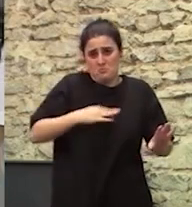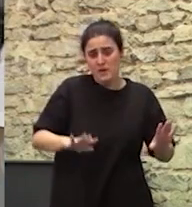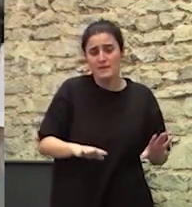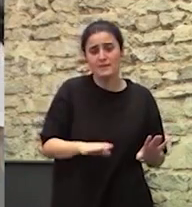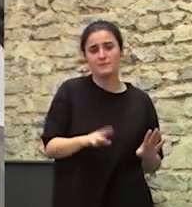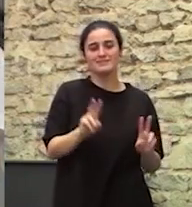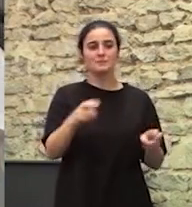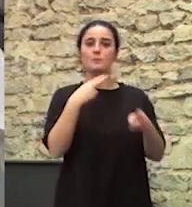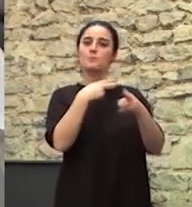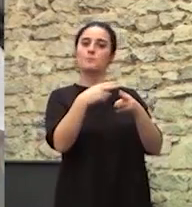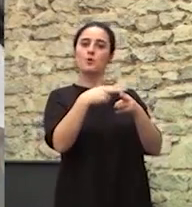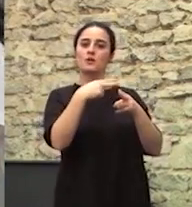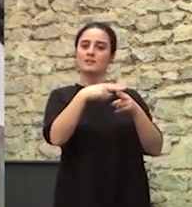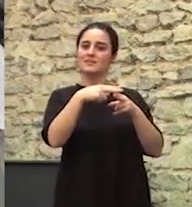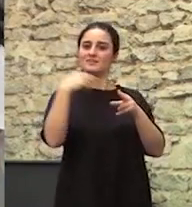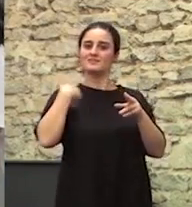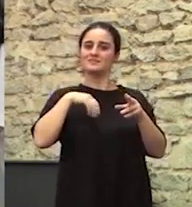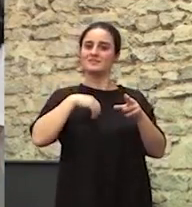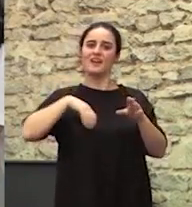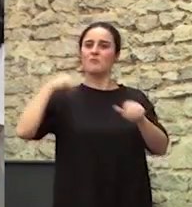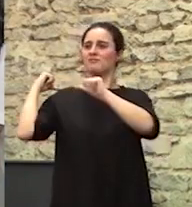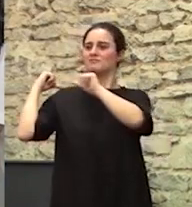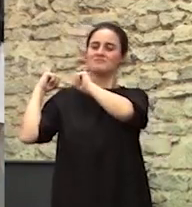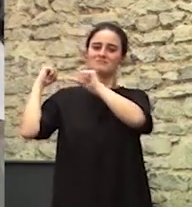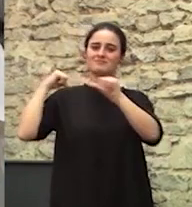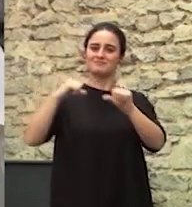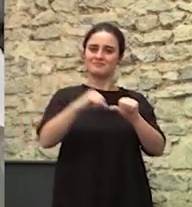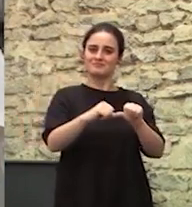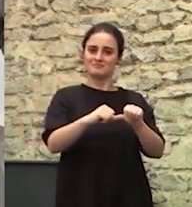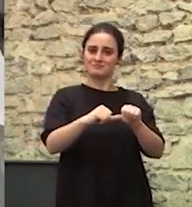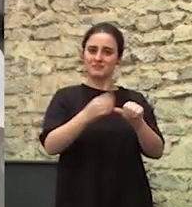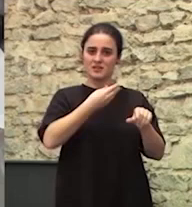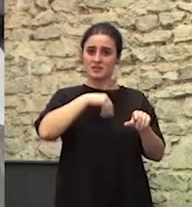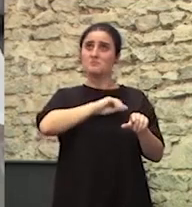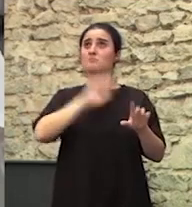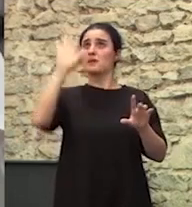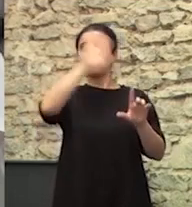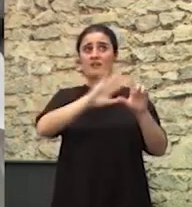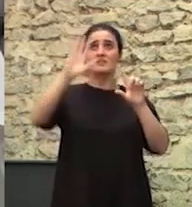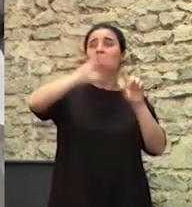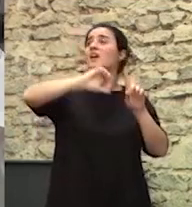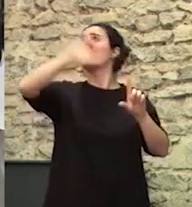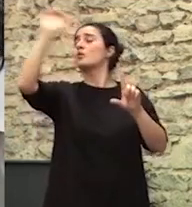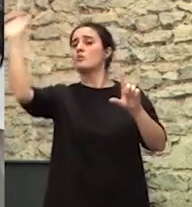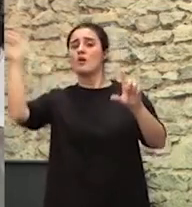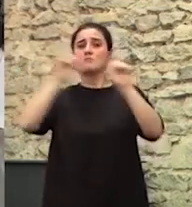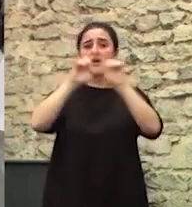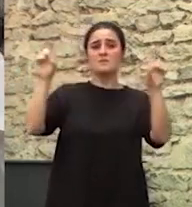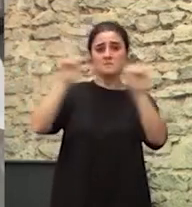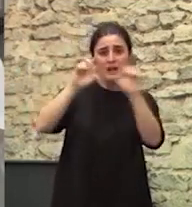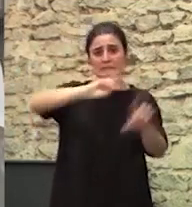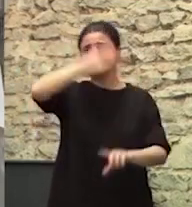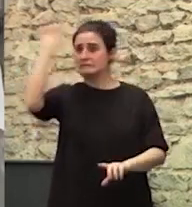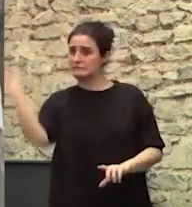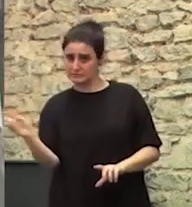De las políticas que se llevan desarrollando siglos En el Estado español, en el Estado europeo En las empresas,